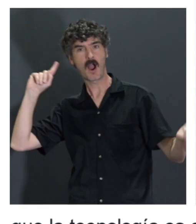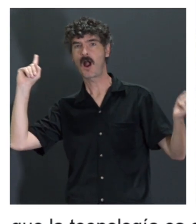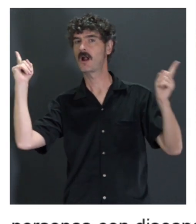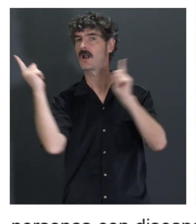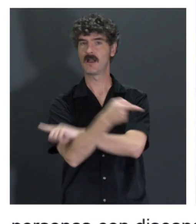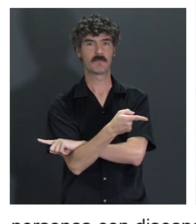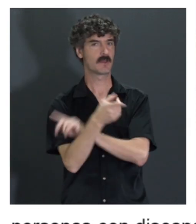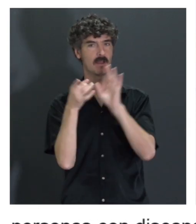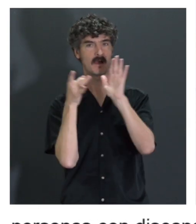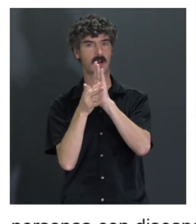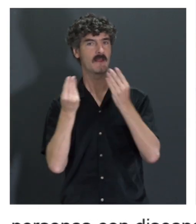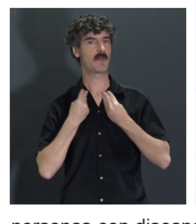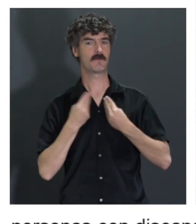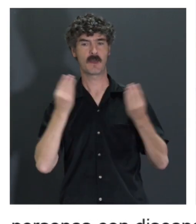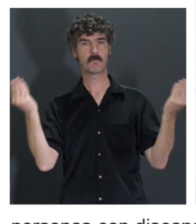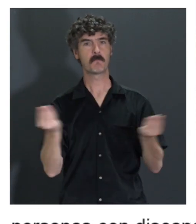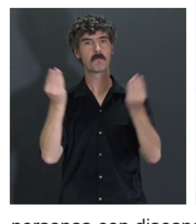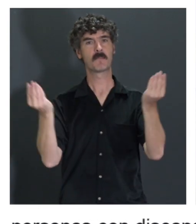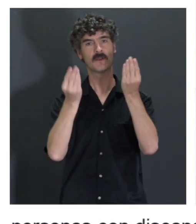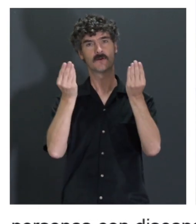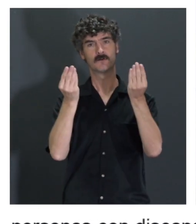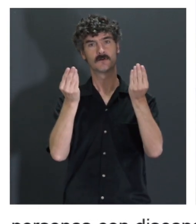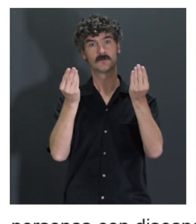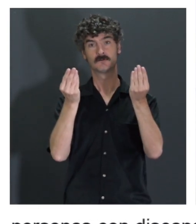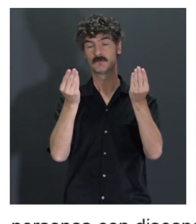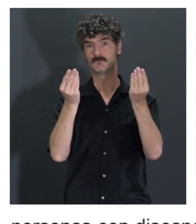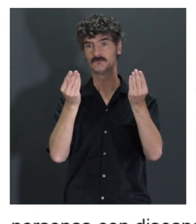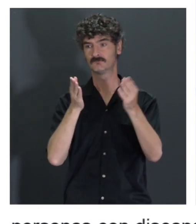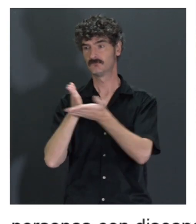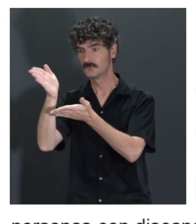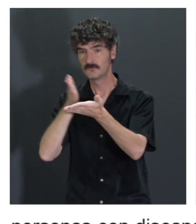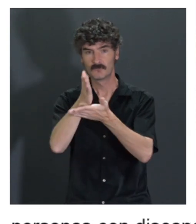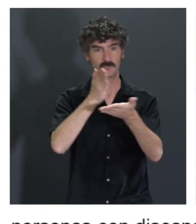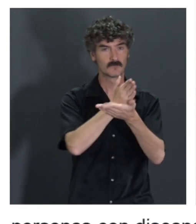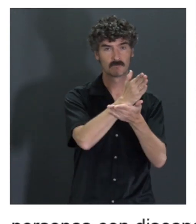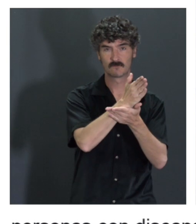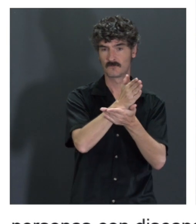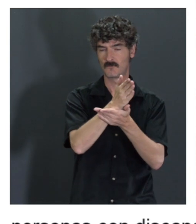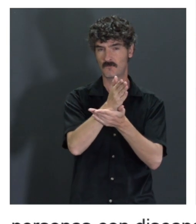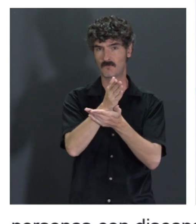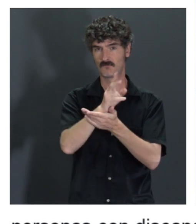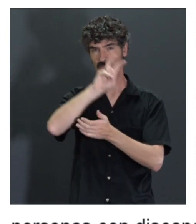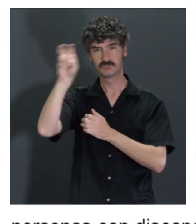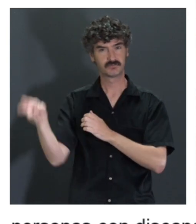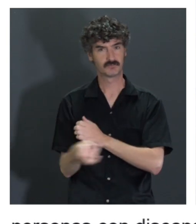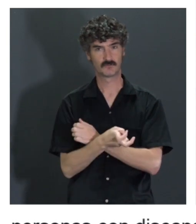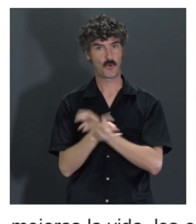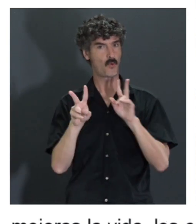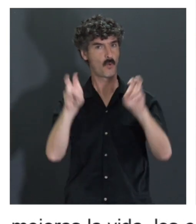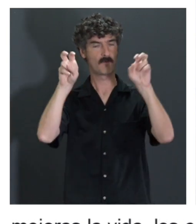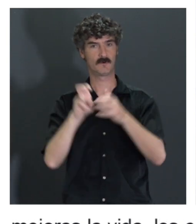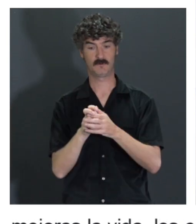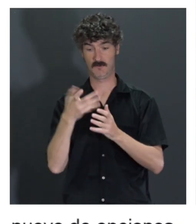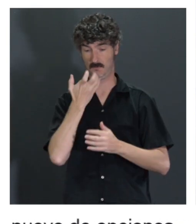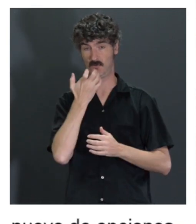la calidad de vida. Les das un mundo nuevo de opciones. Pensemos, por ejemplo, si en España se hubiera hecho algo,